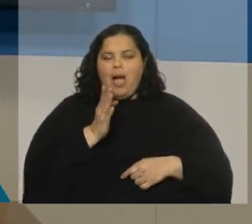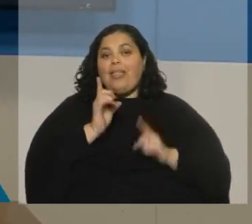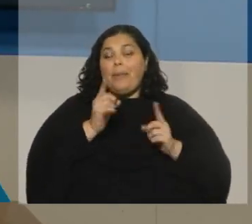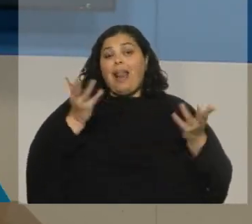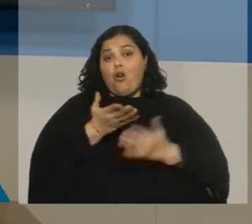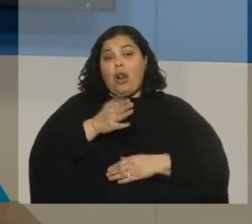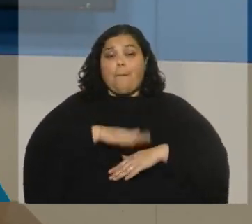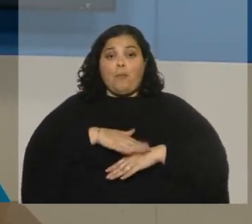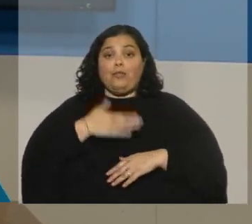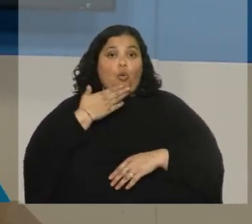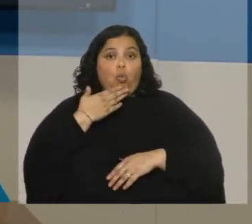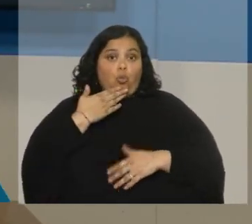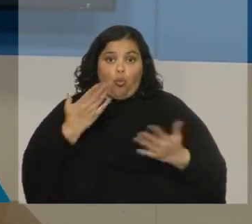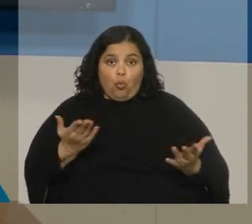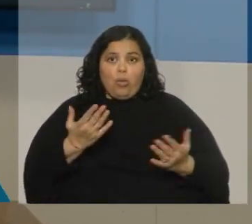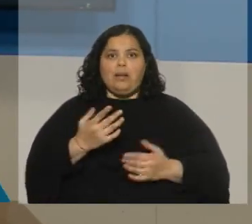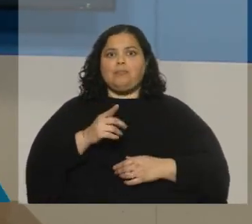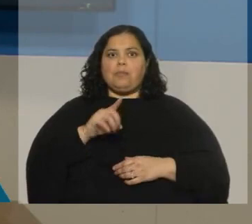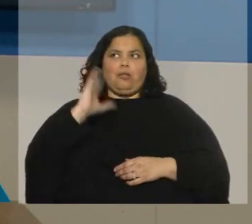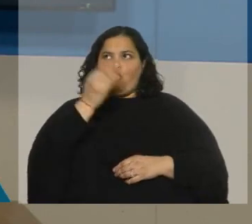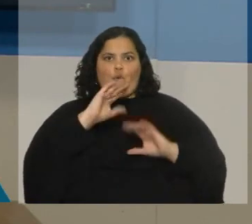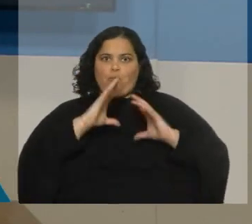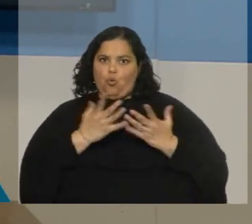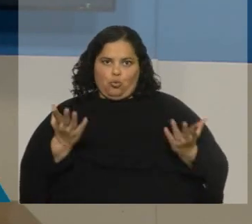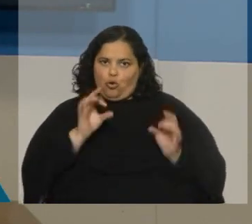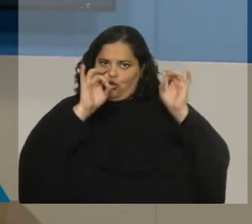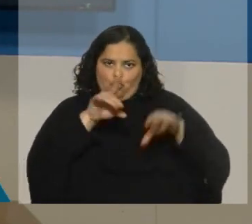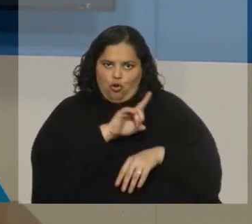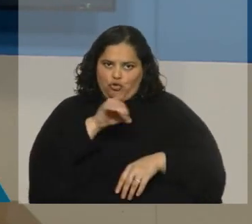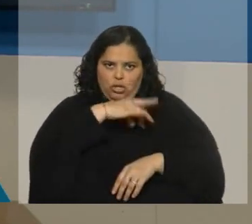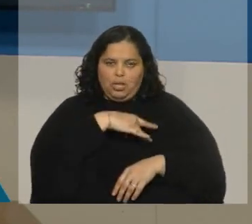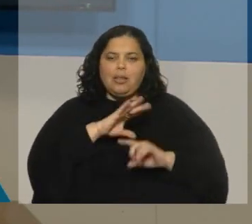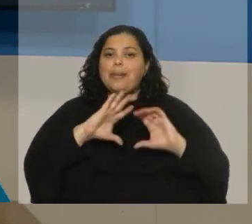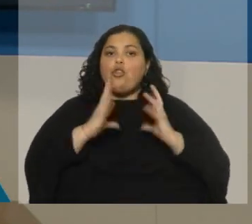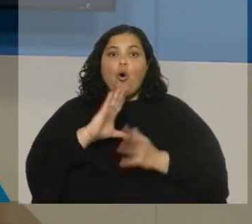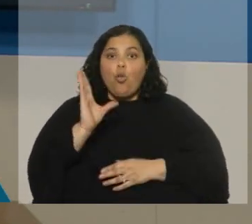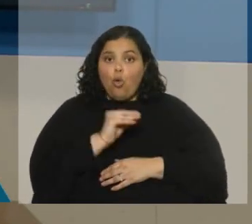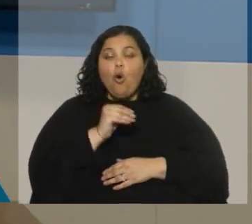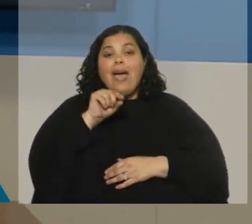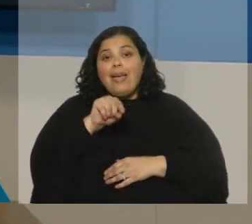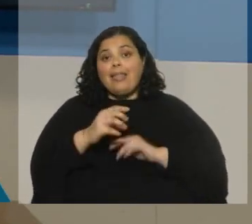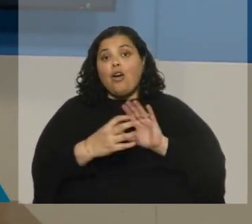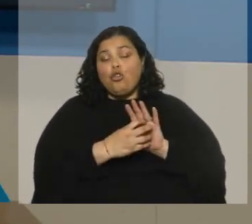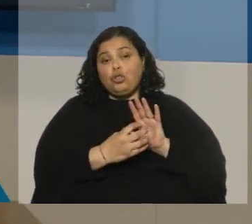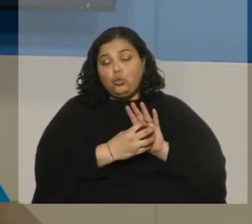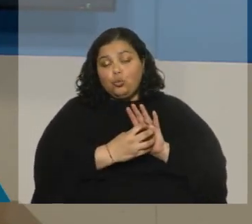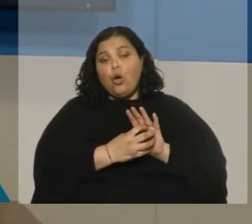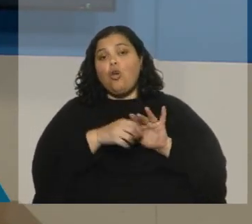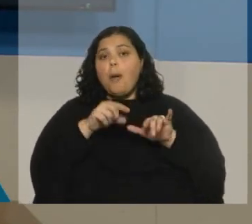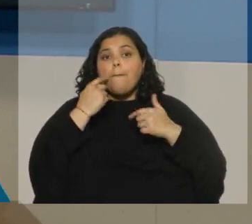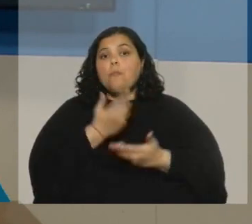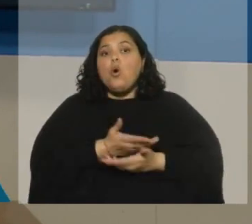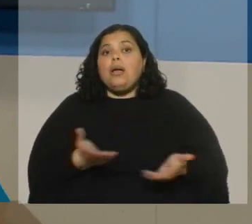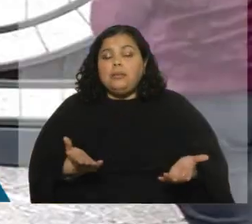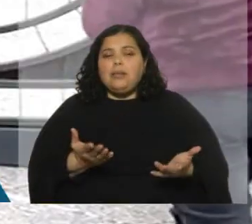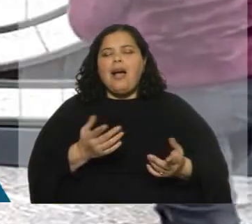no solo en Chile, sino en todo el mundo, de gran incertidumbre en todo el mundo, esta constitución planteaba